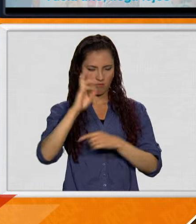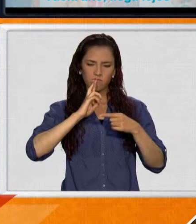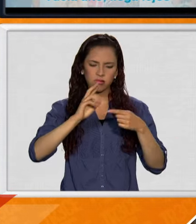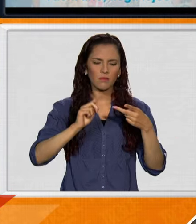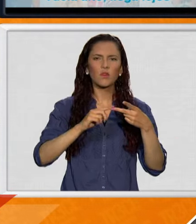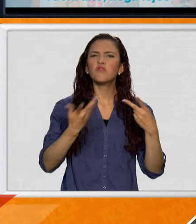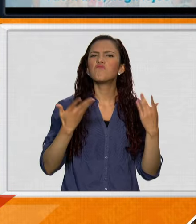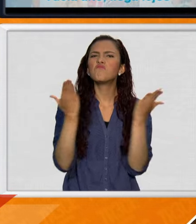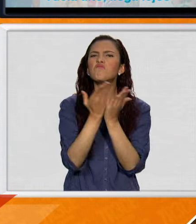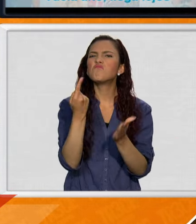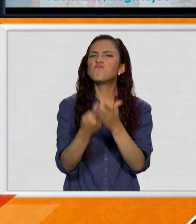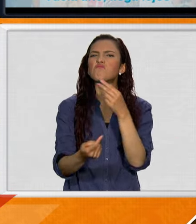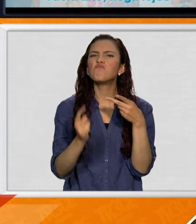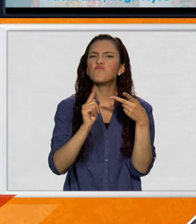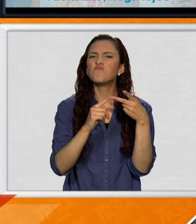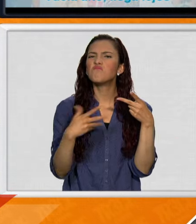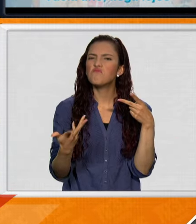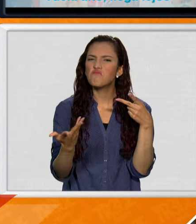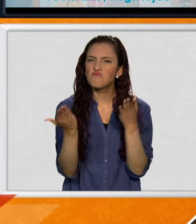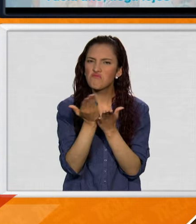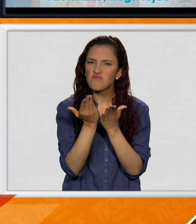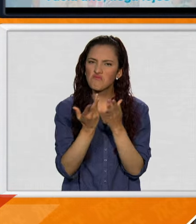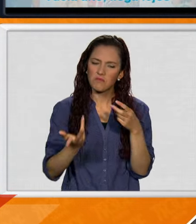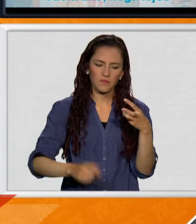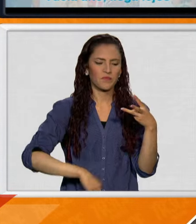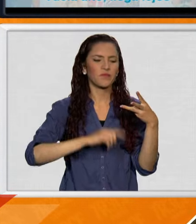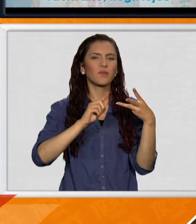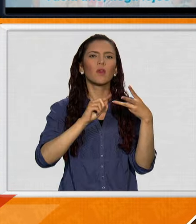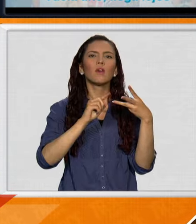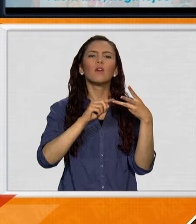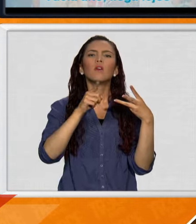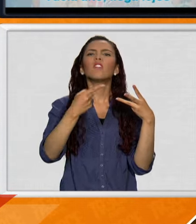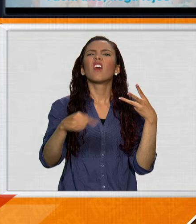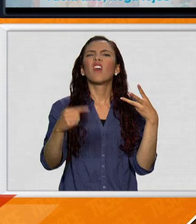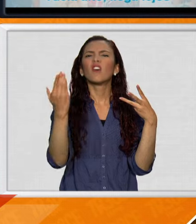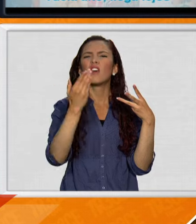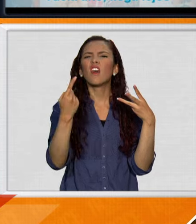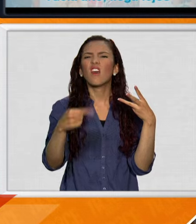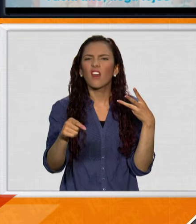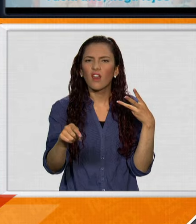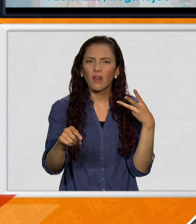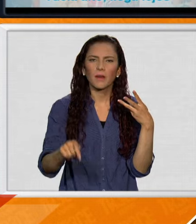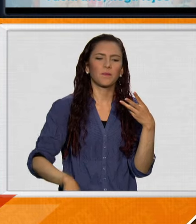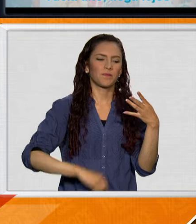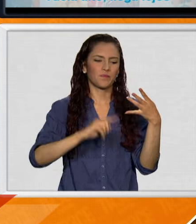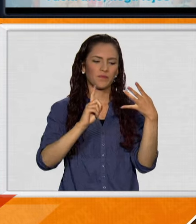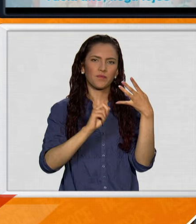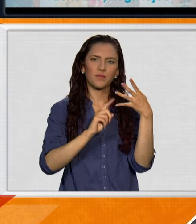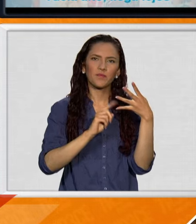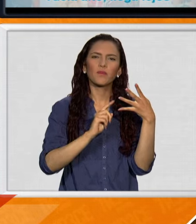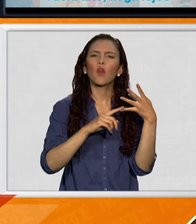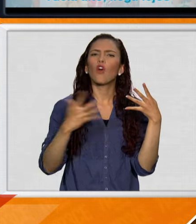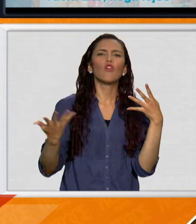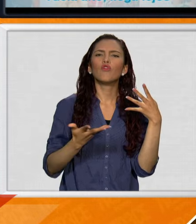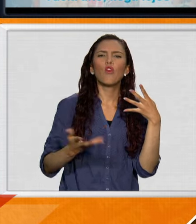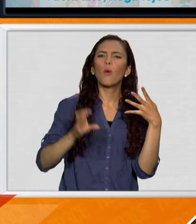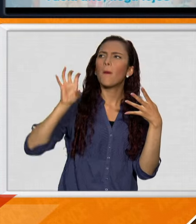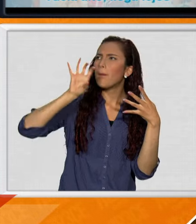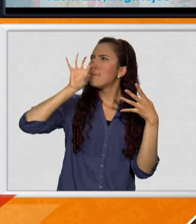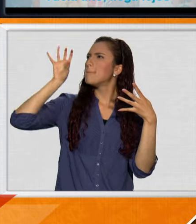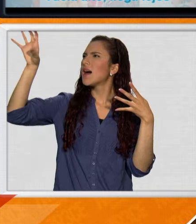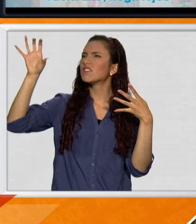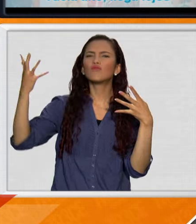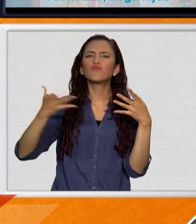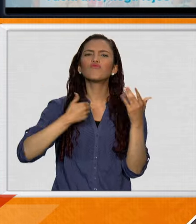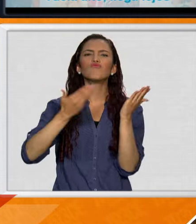área de estudio, que quiere hacer la formación. La tercera pregunta es el tipo de estudio que quiere hacer. Y la última es en qué país la persona quiere